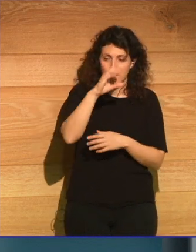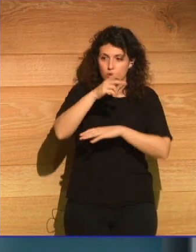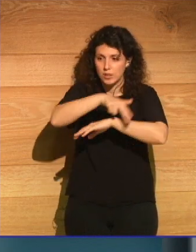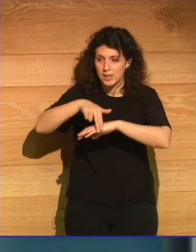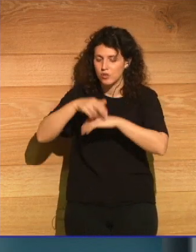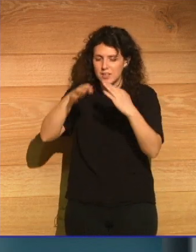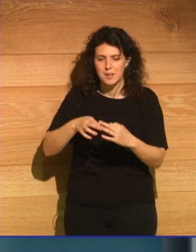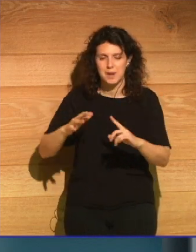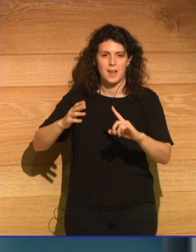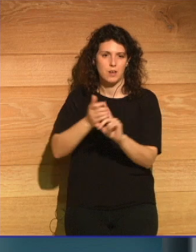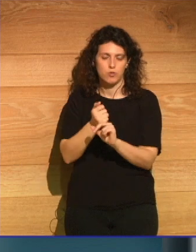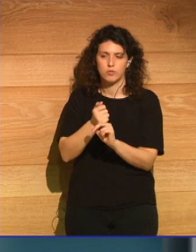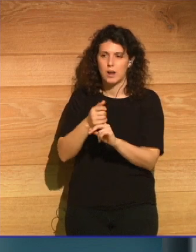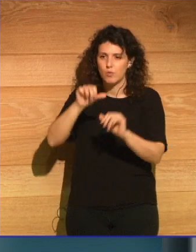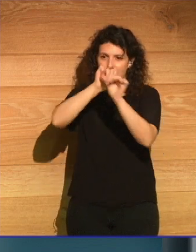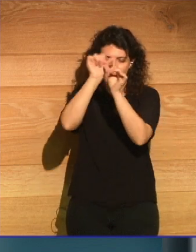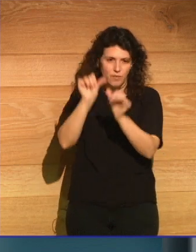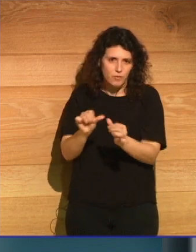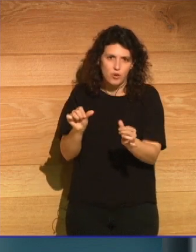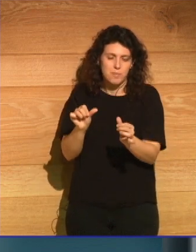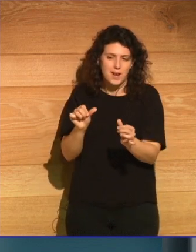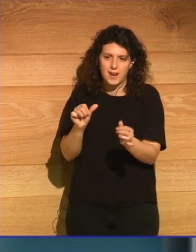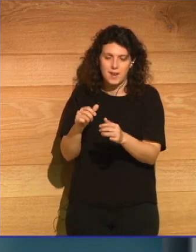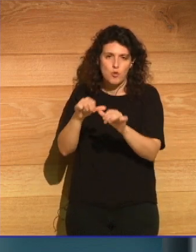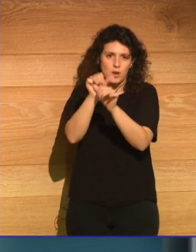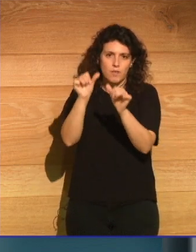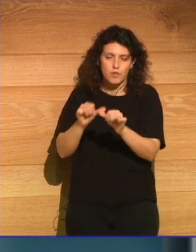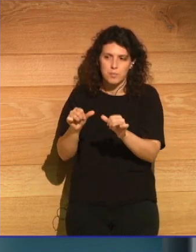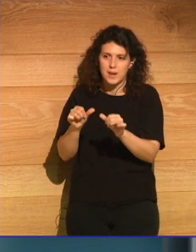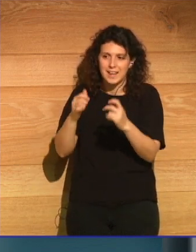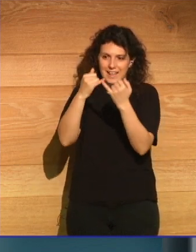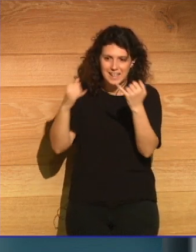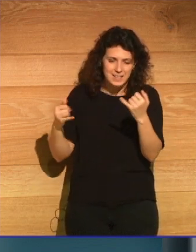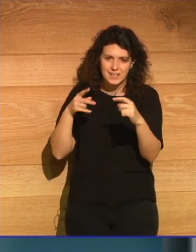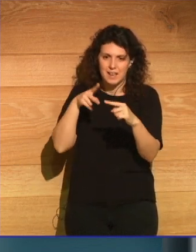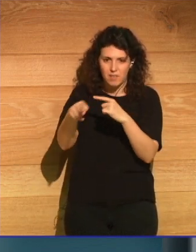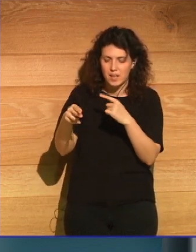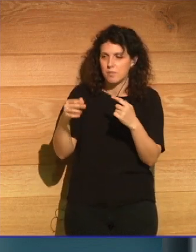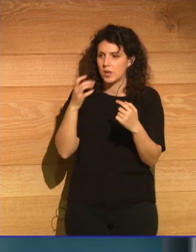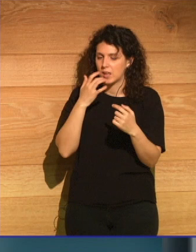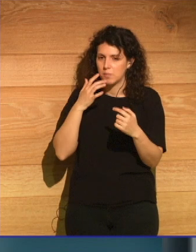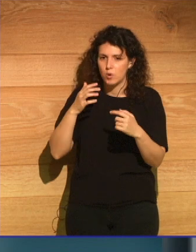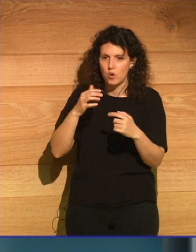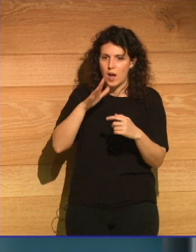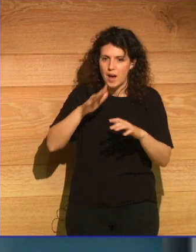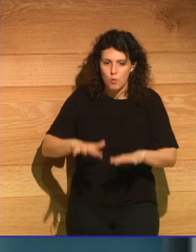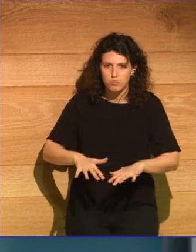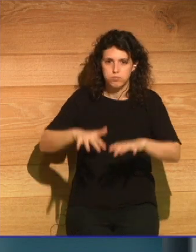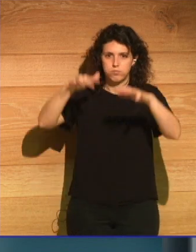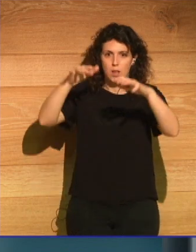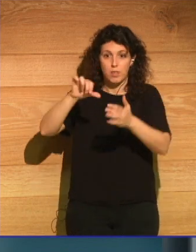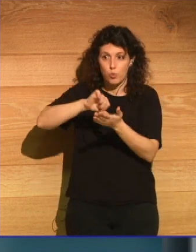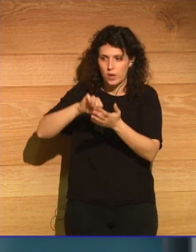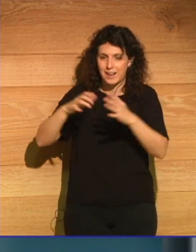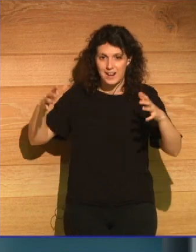una manera de evitar las crisis, de evitar inundamientos de grandes ciudades, por